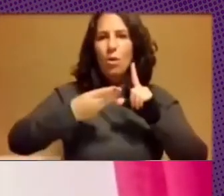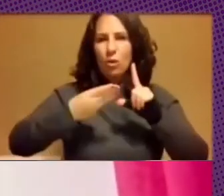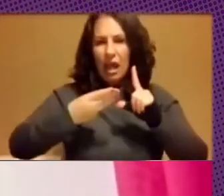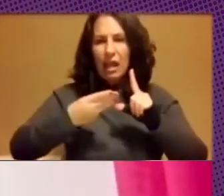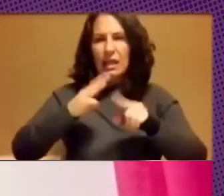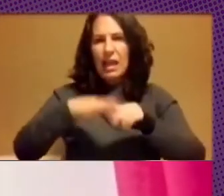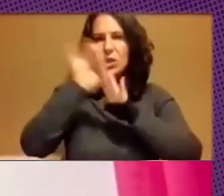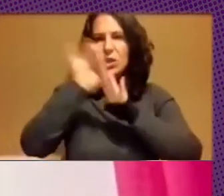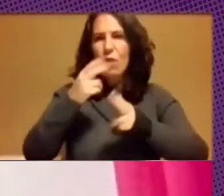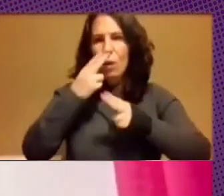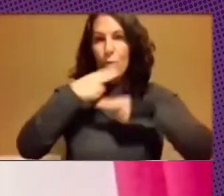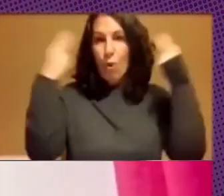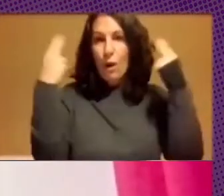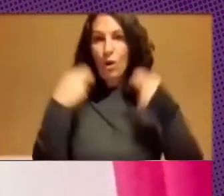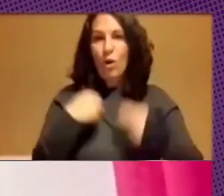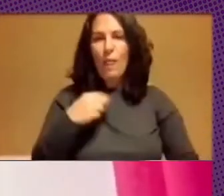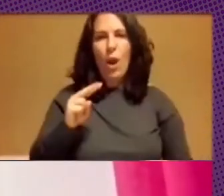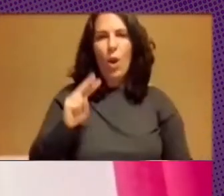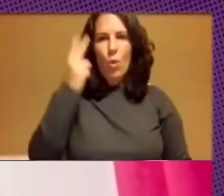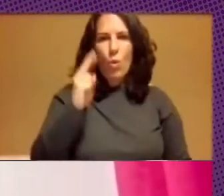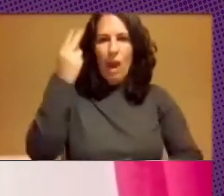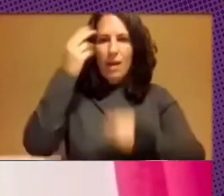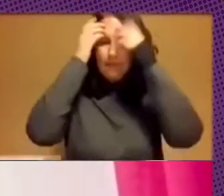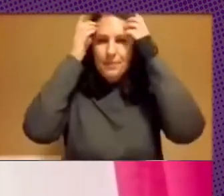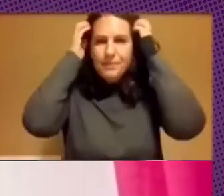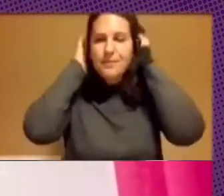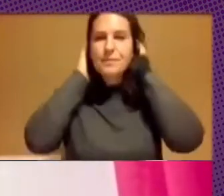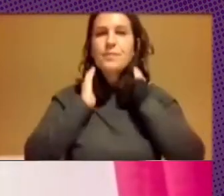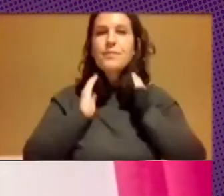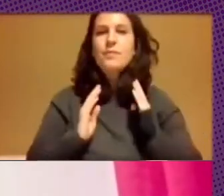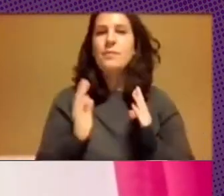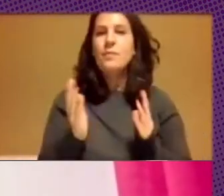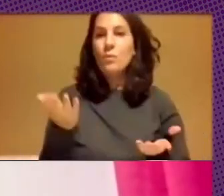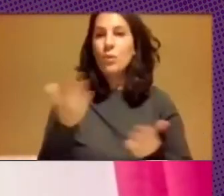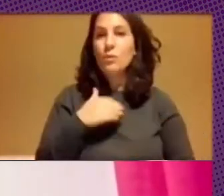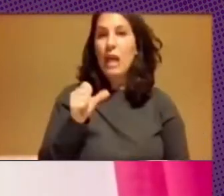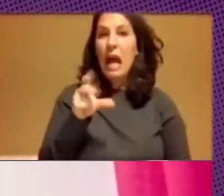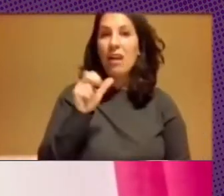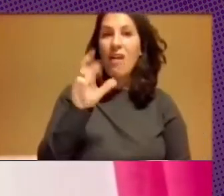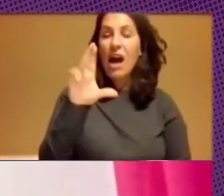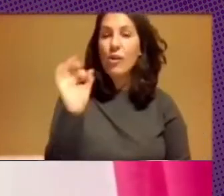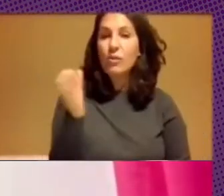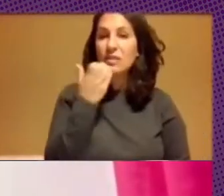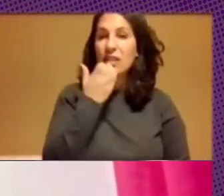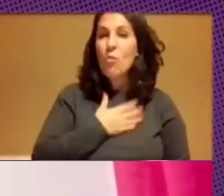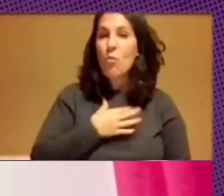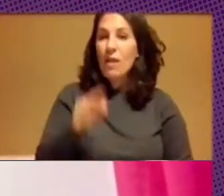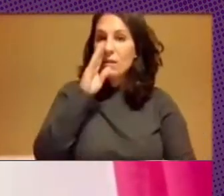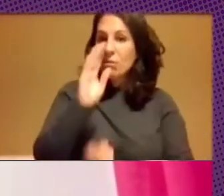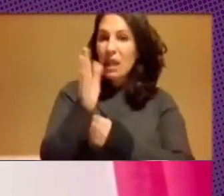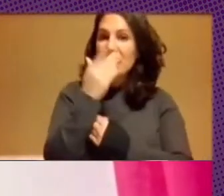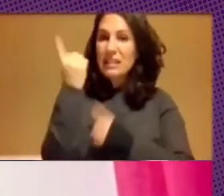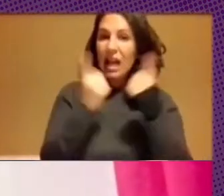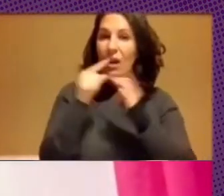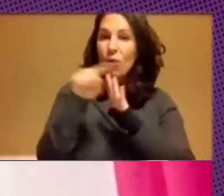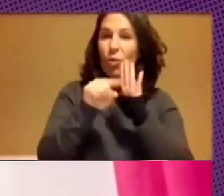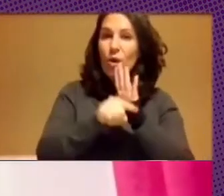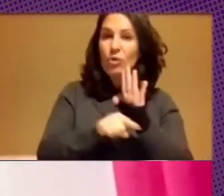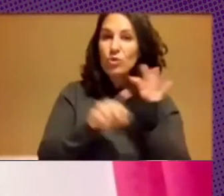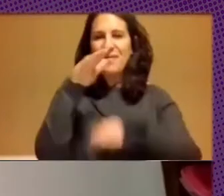uruguayo. Bueno, Álvaro, si puedes presentarnos alguno de estos casos.